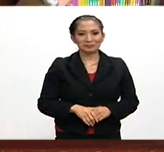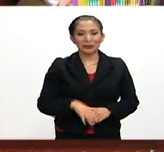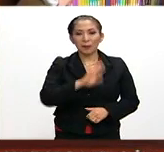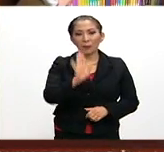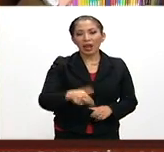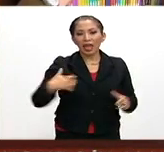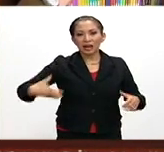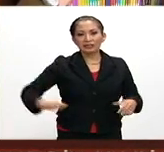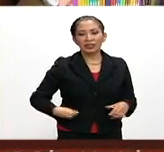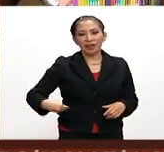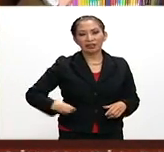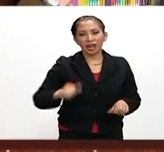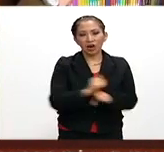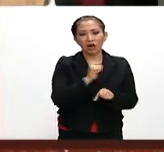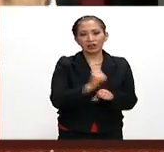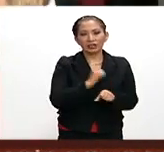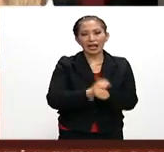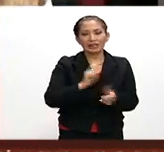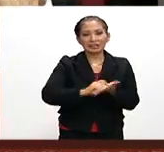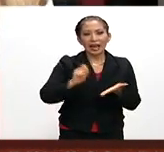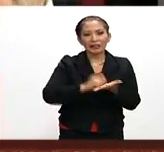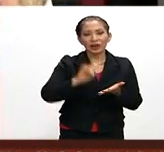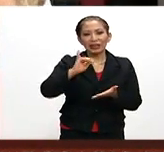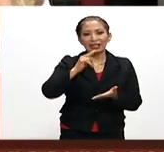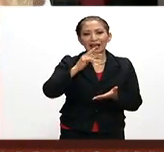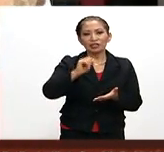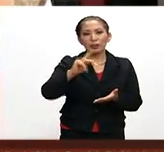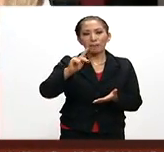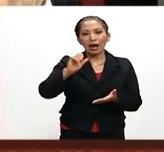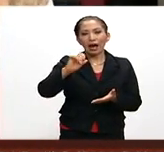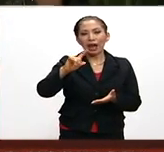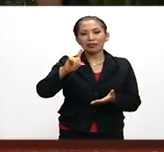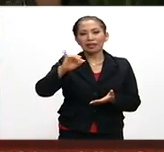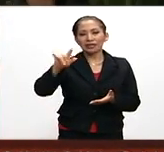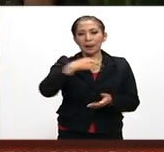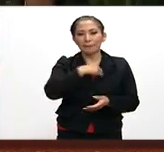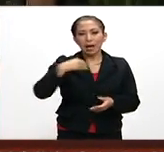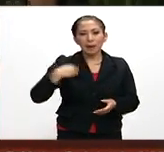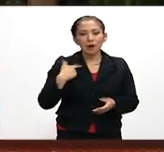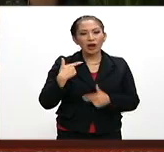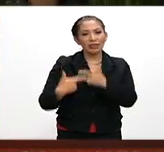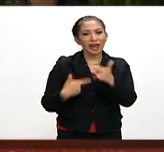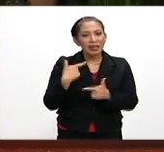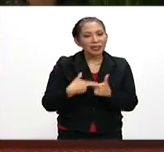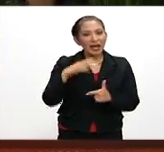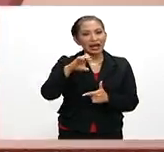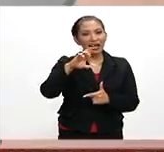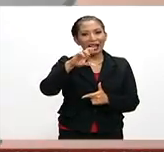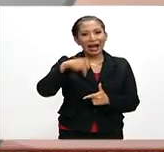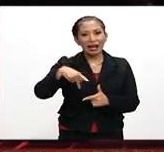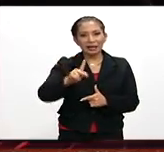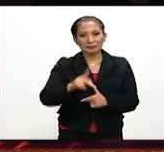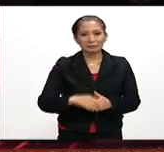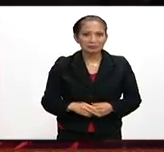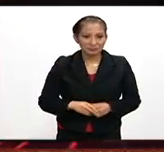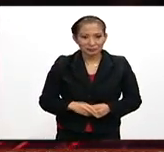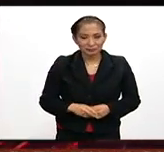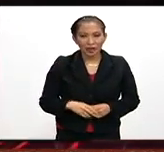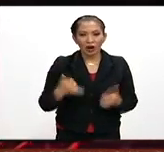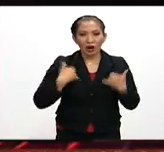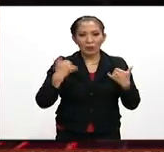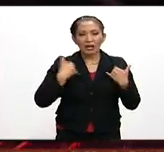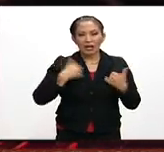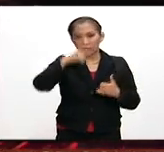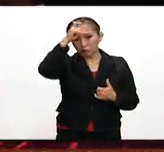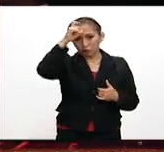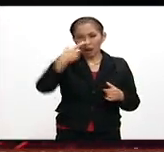Muere en accidente automovilístico el escritor Ignacio Padilla, miembro de la generación del crack. Adolescente